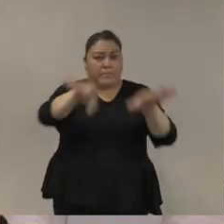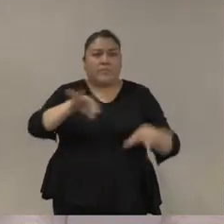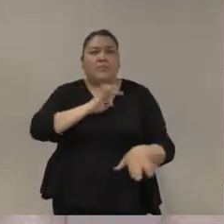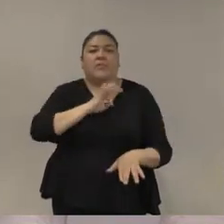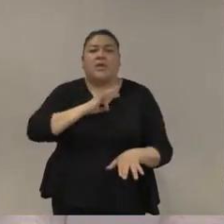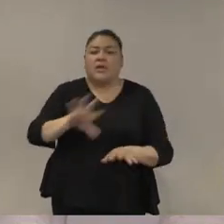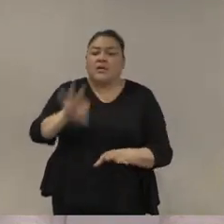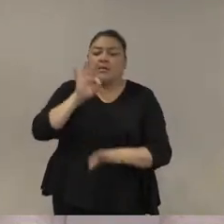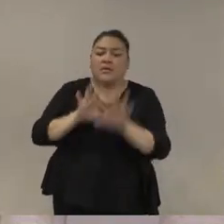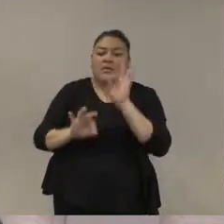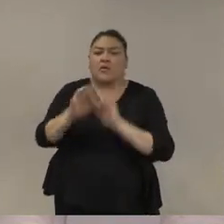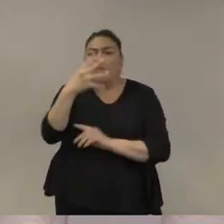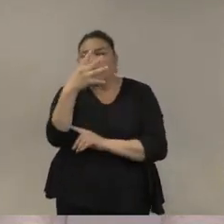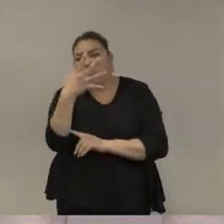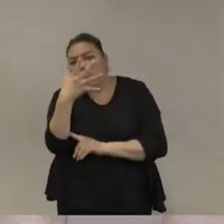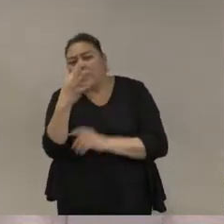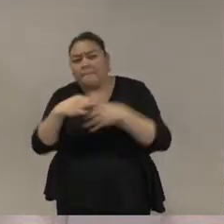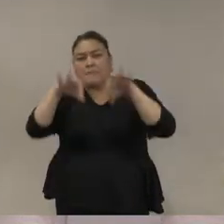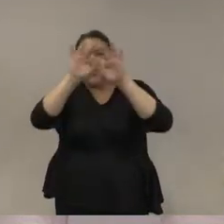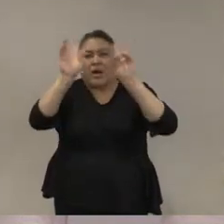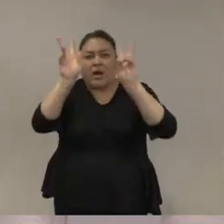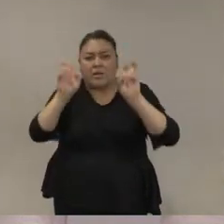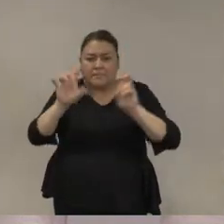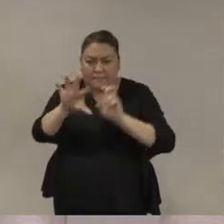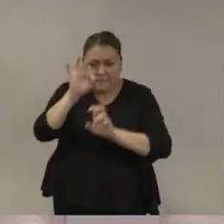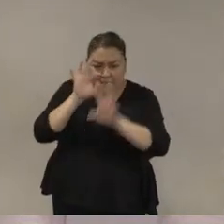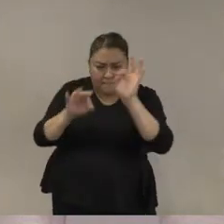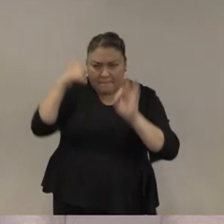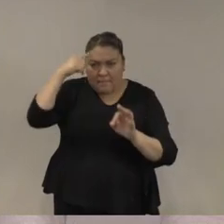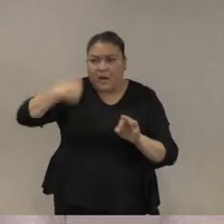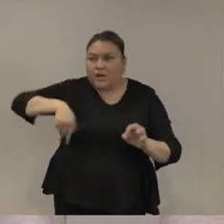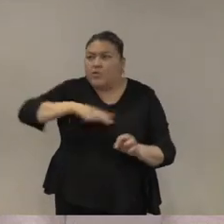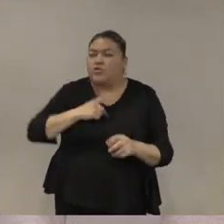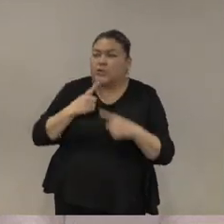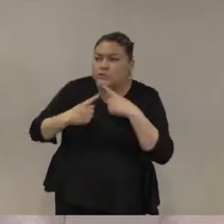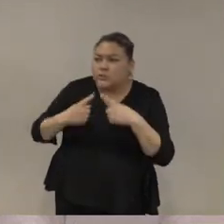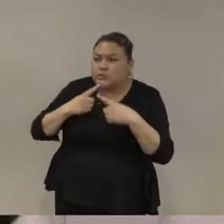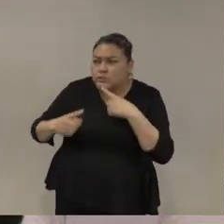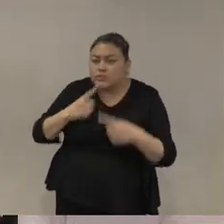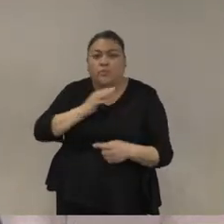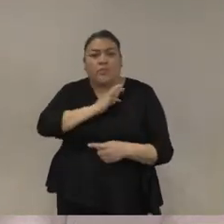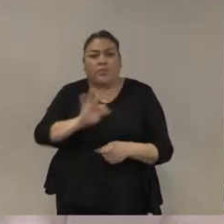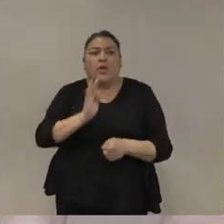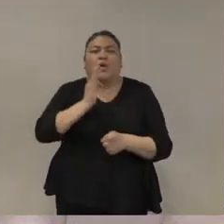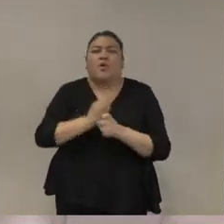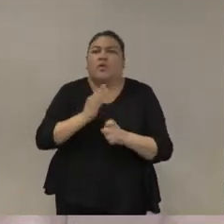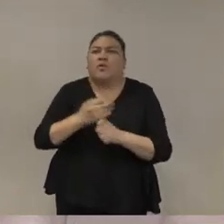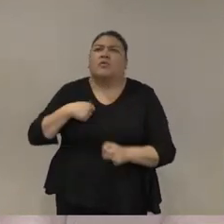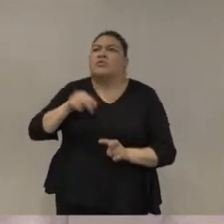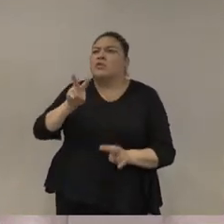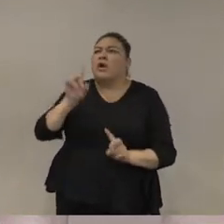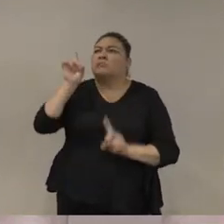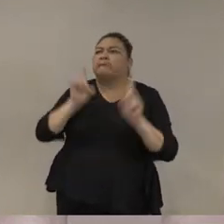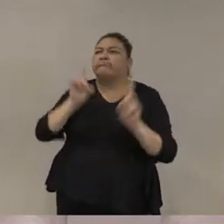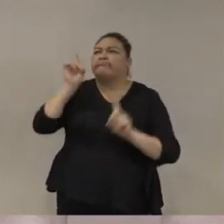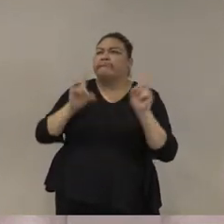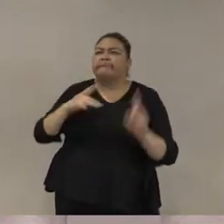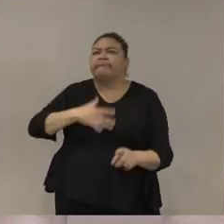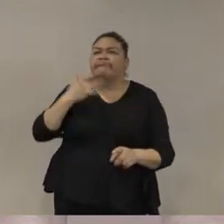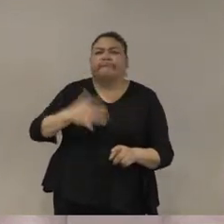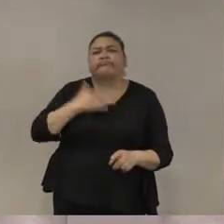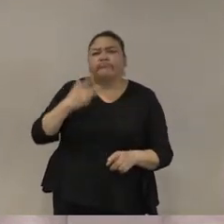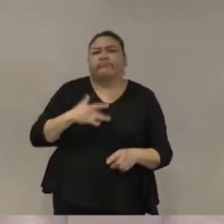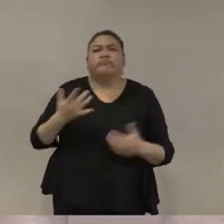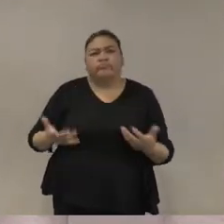cuatro o cinco puntos más importantes para que le podamos entrar al debate porque ya desde ahorita empiezan a surgir estoy segura muchísimas